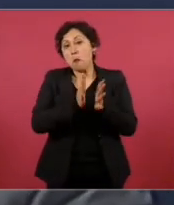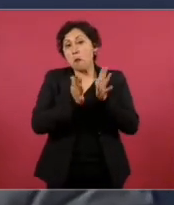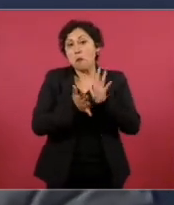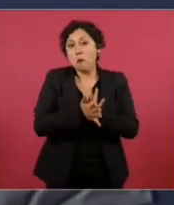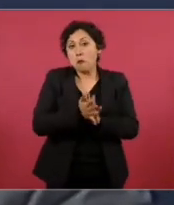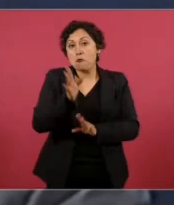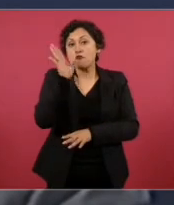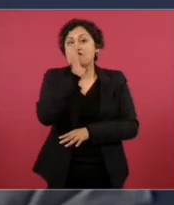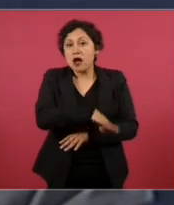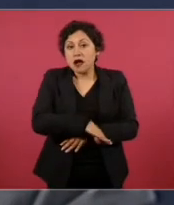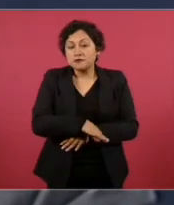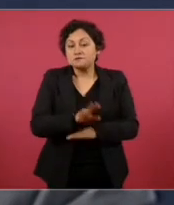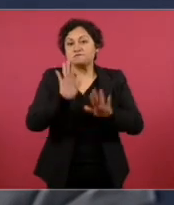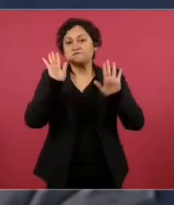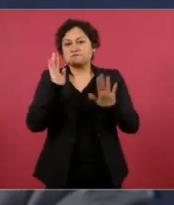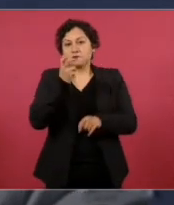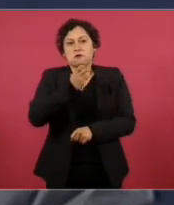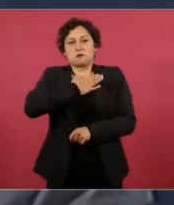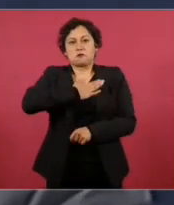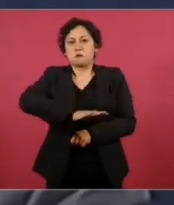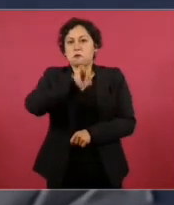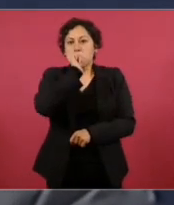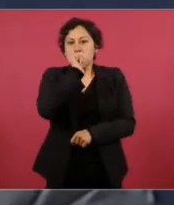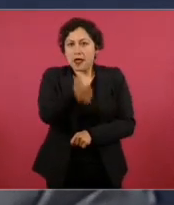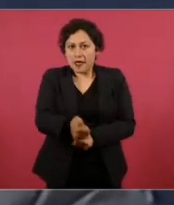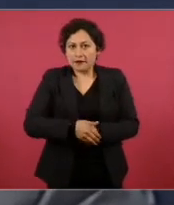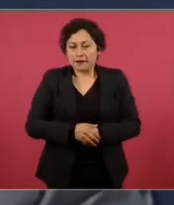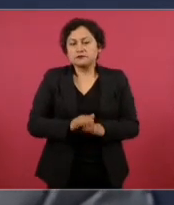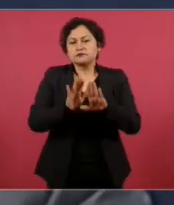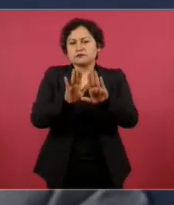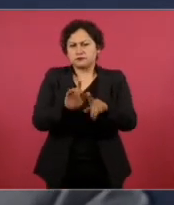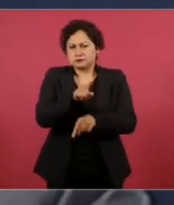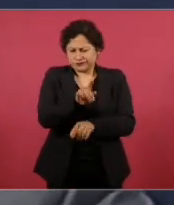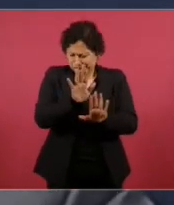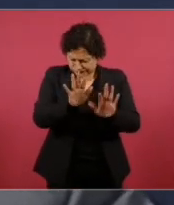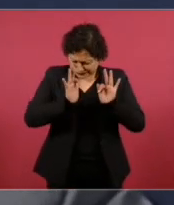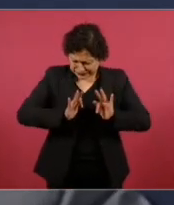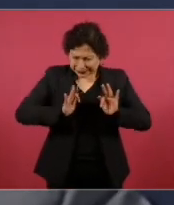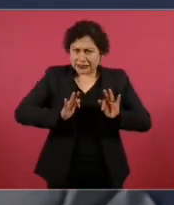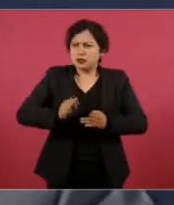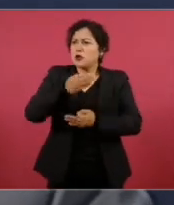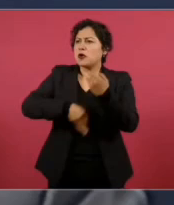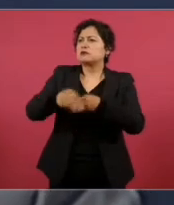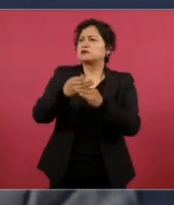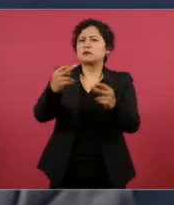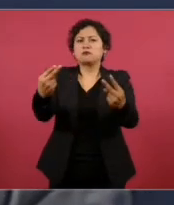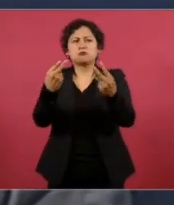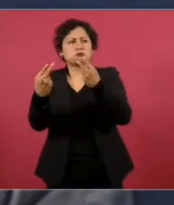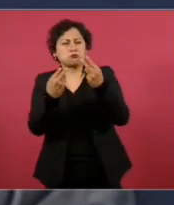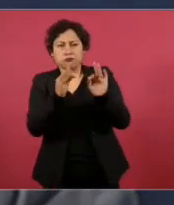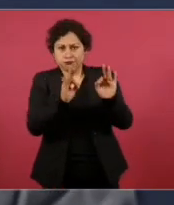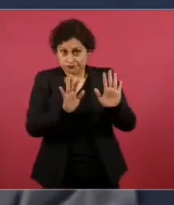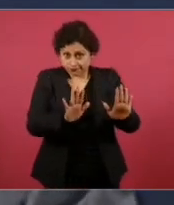en forma totalmente injusta. Pero también para tu tranquilidad y para la tranquilidad de los que nos están viendo. Mira,